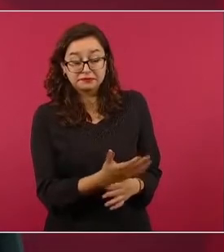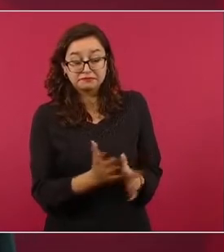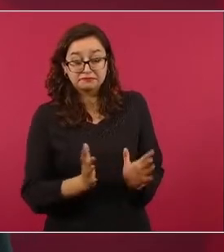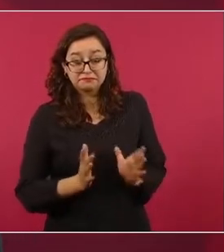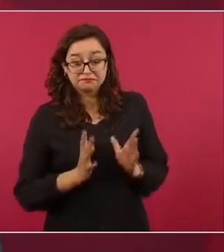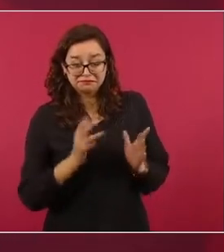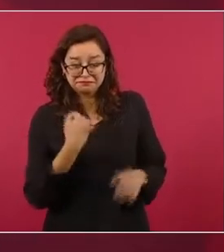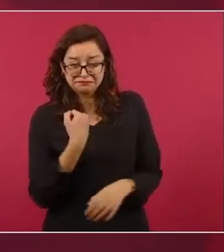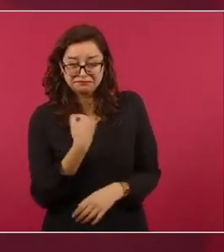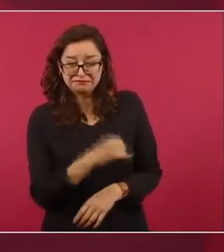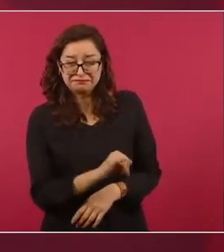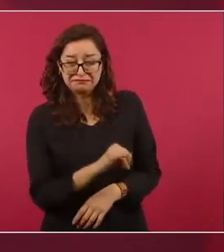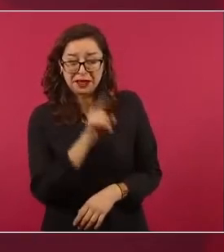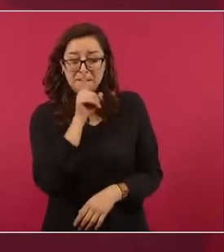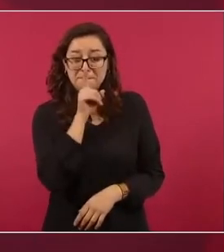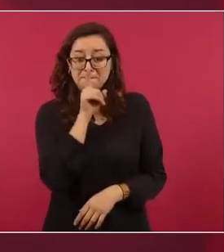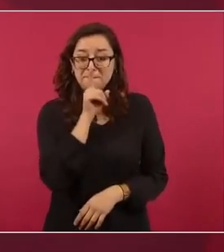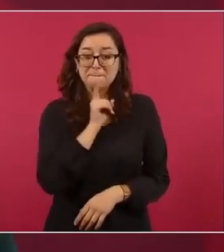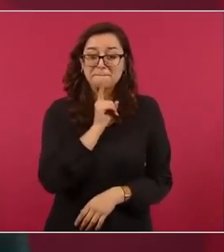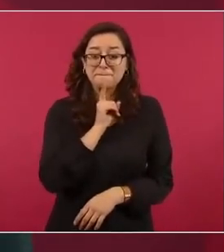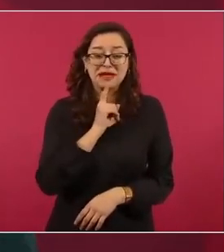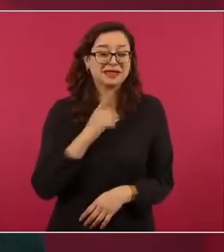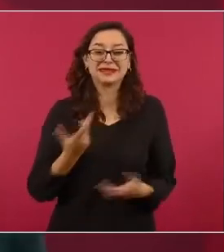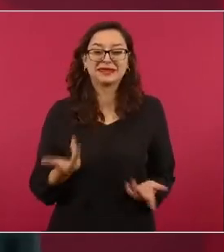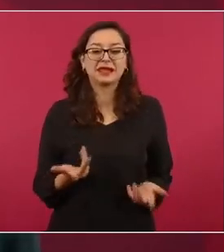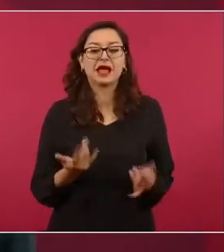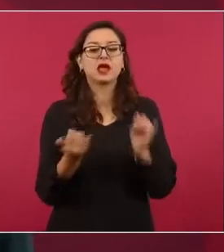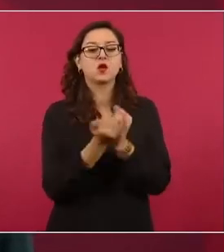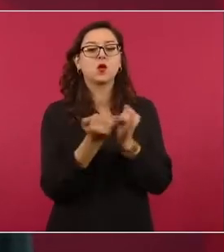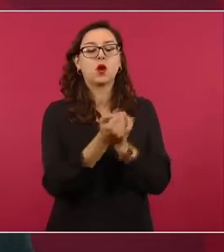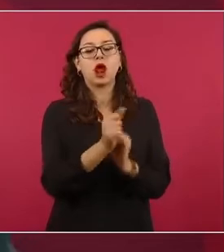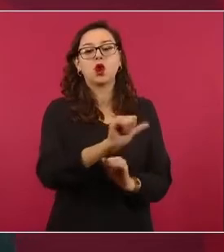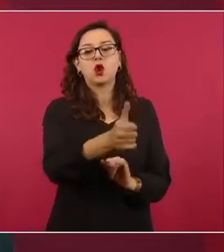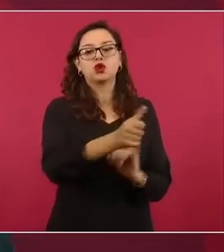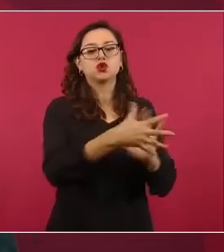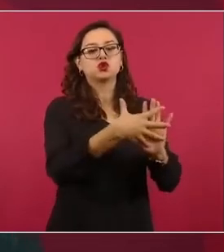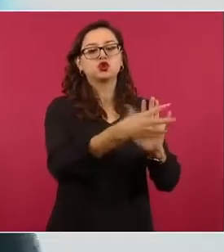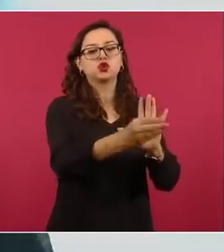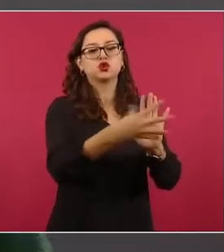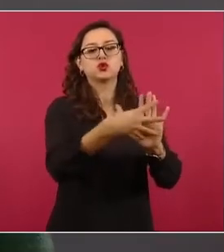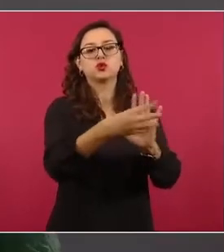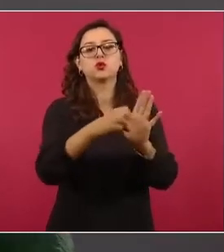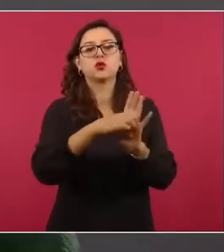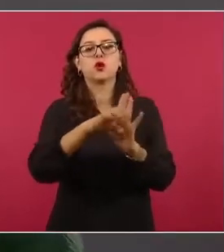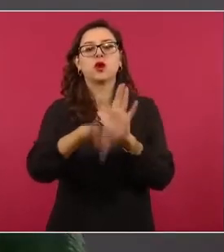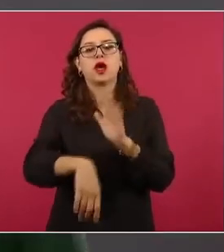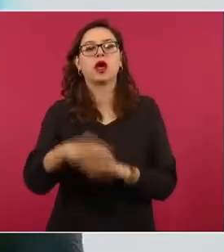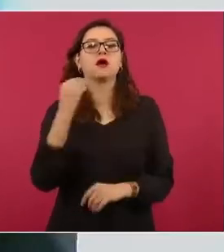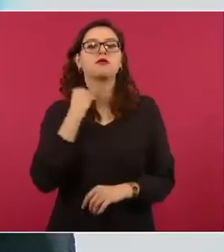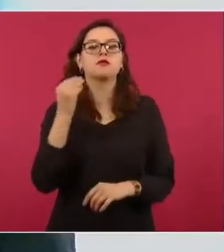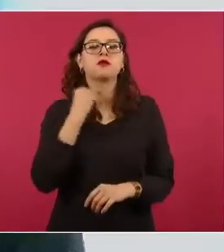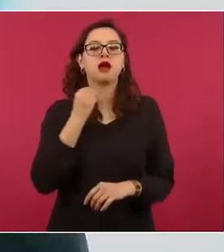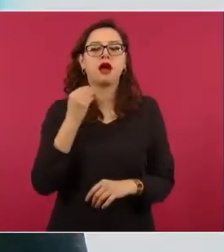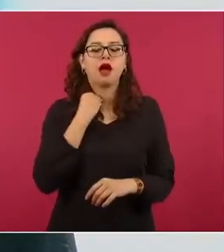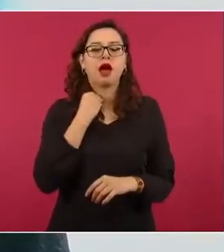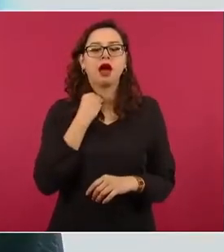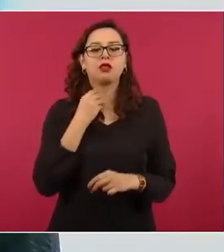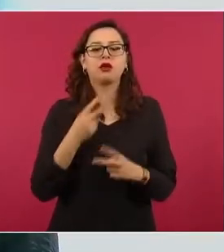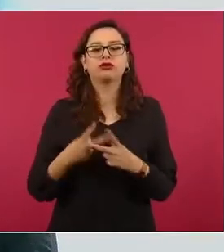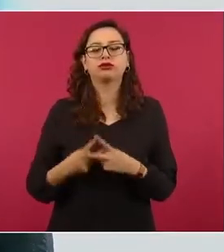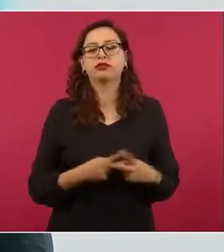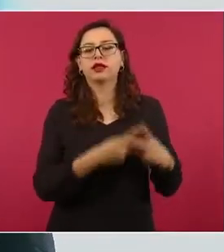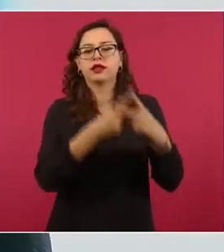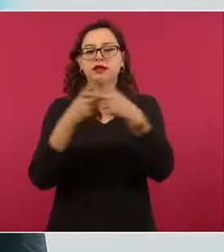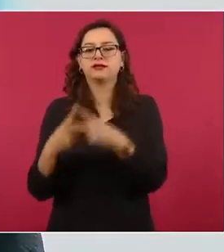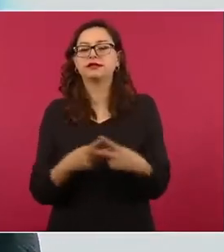que está siendo usada, por supuesto, por otros comentaristas como el abogado de Televisa, Javier Tejado Dondé, quien el